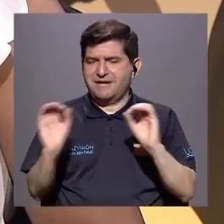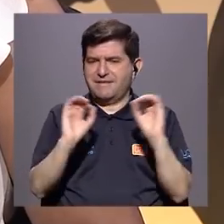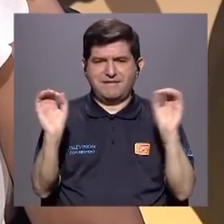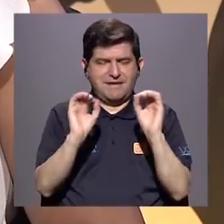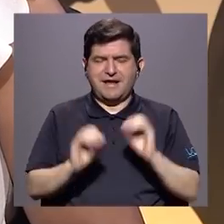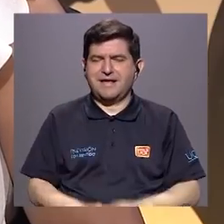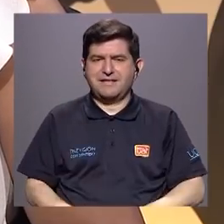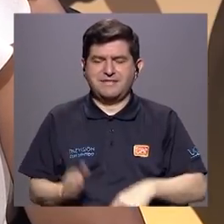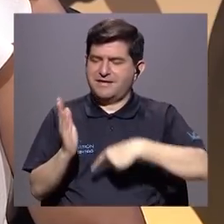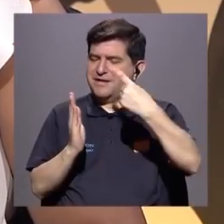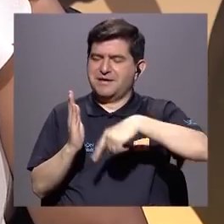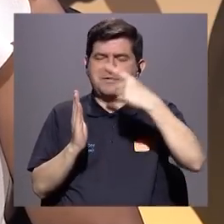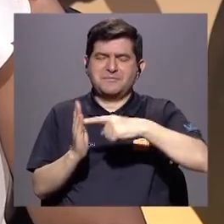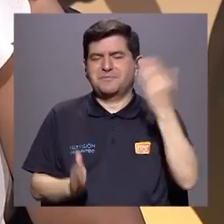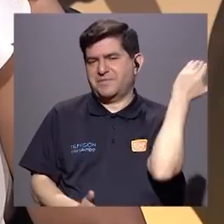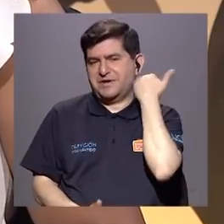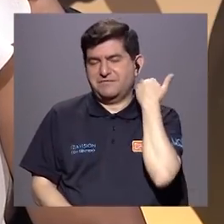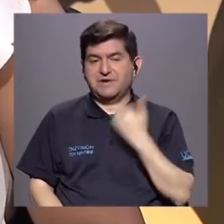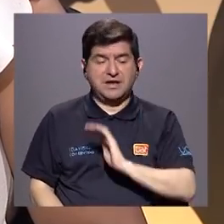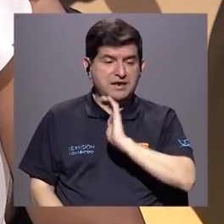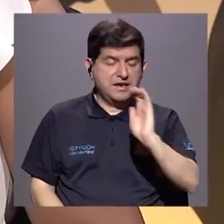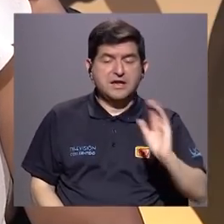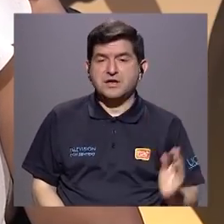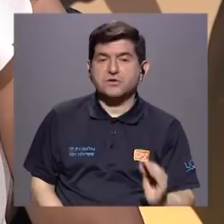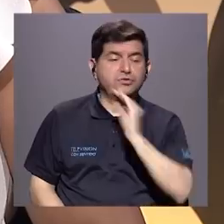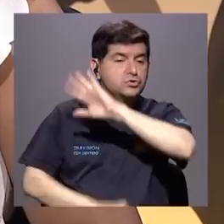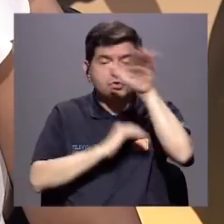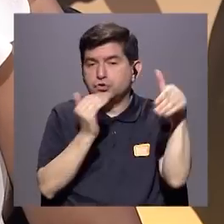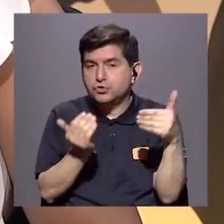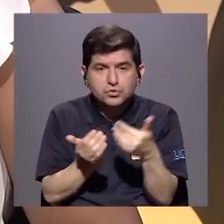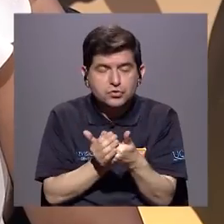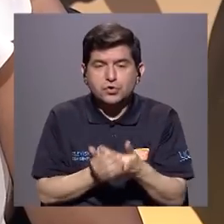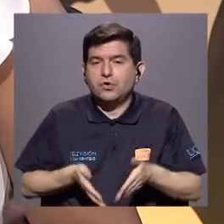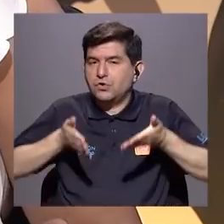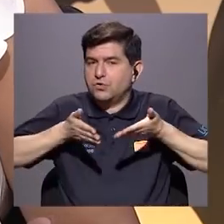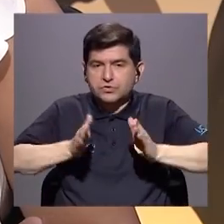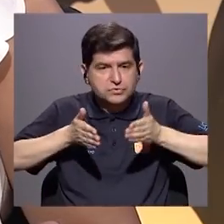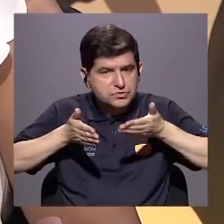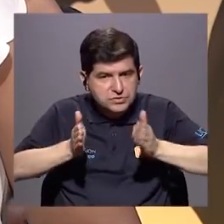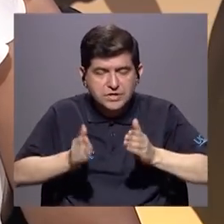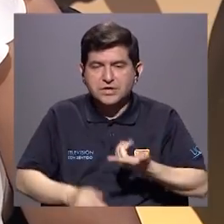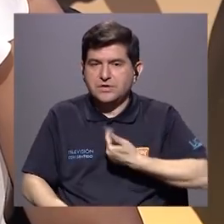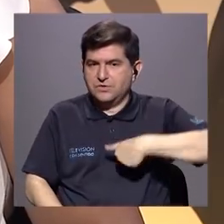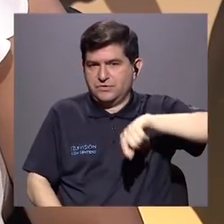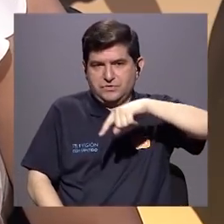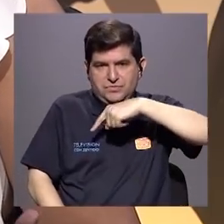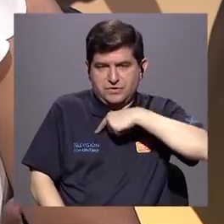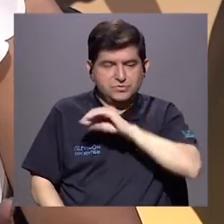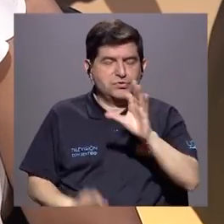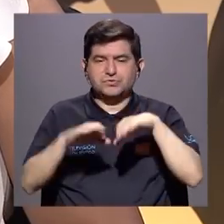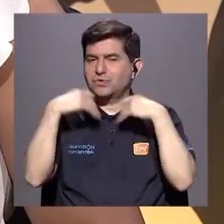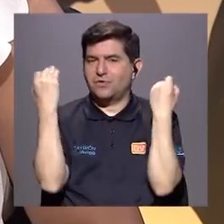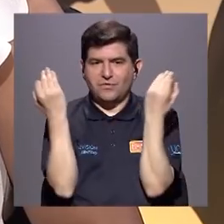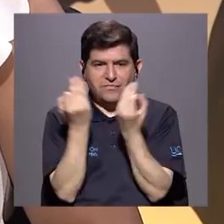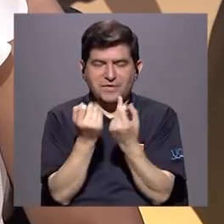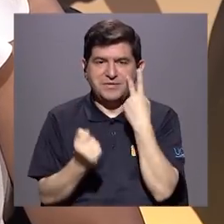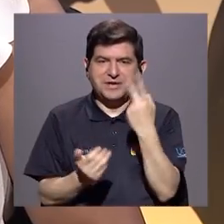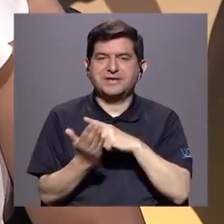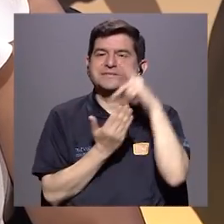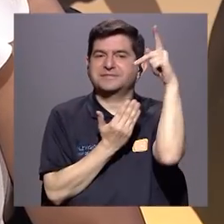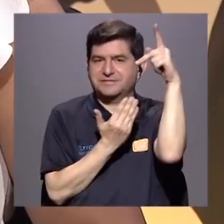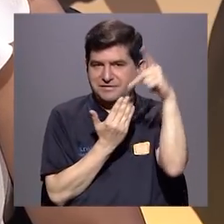no hay ningún perfil de víctima. Cualquiera de nuestros niños, niñas o adolescentes, de los hijos o las hijas o familiares de quienes están